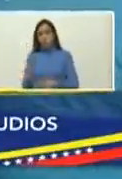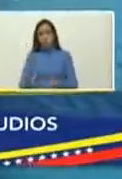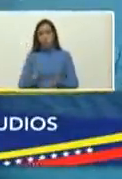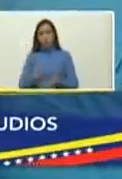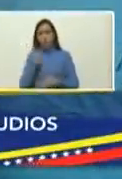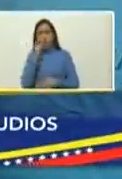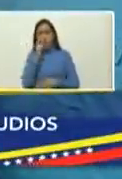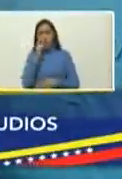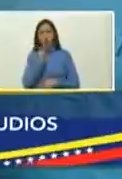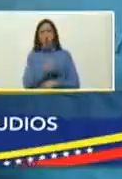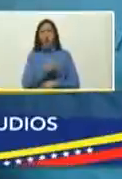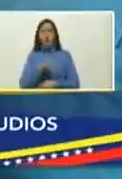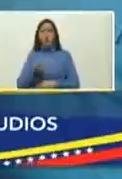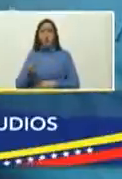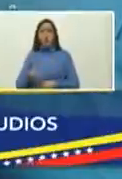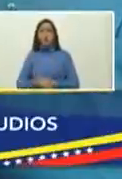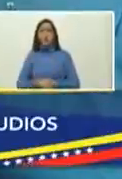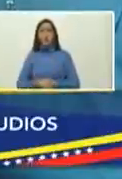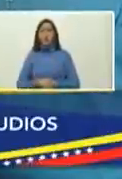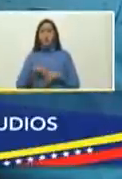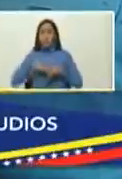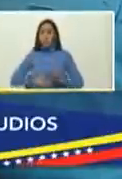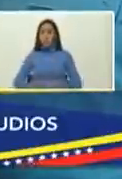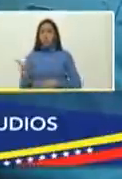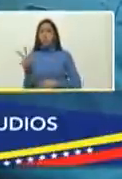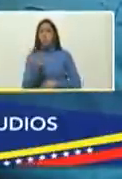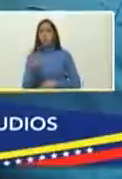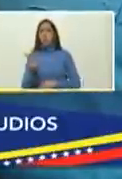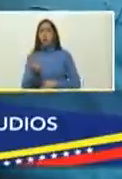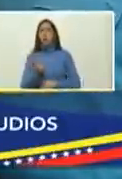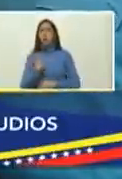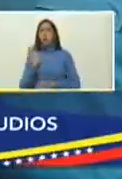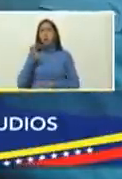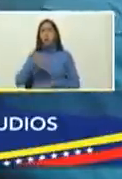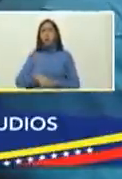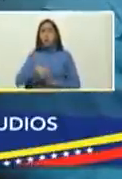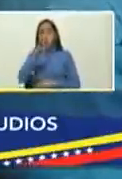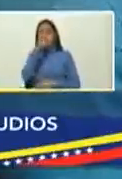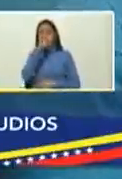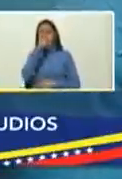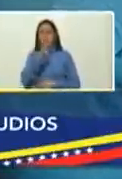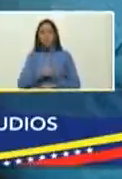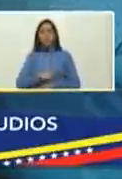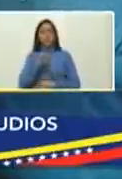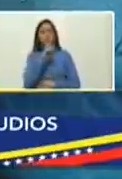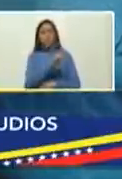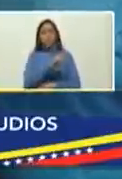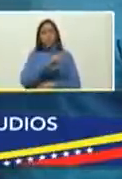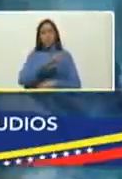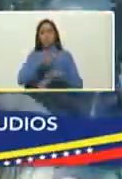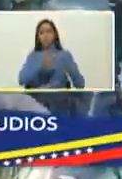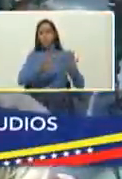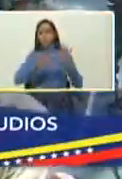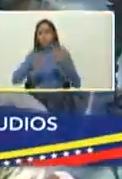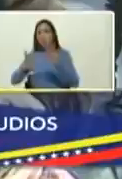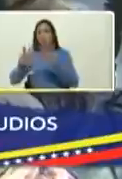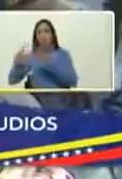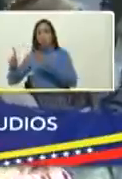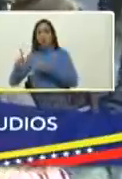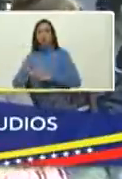Antonio Guevara, venezolano, nacido en el estado Barinas en el año 1986,